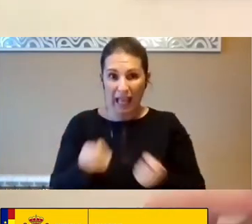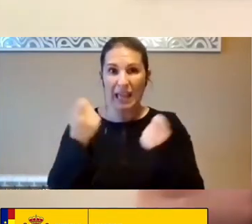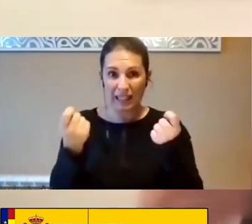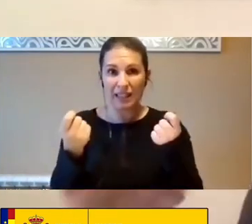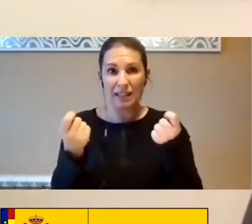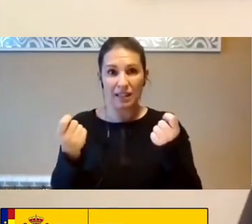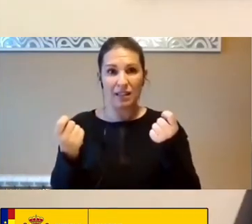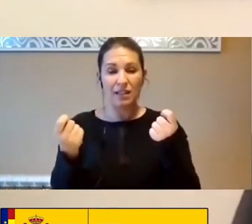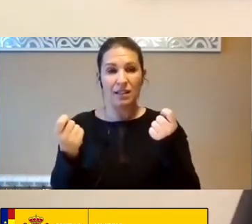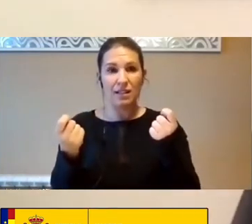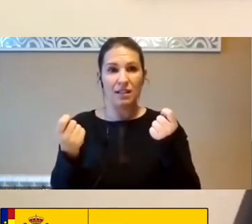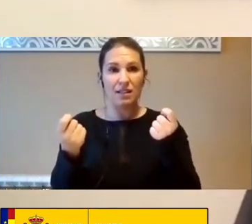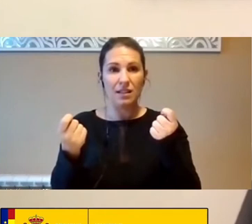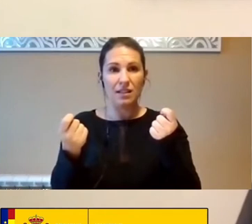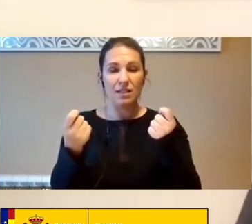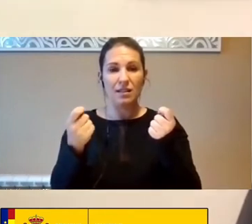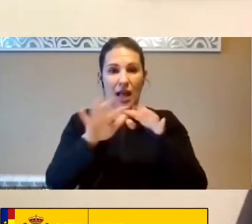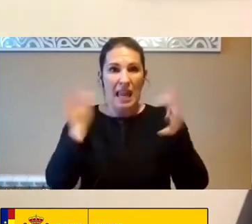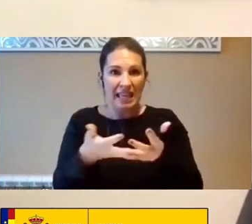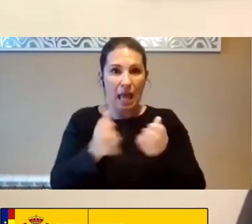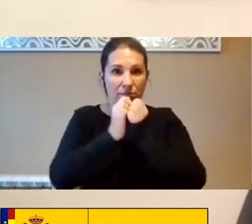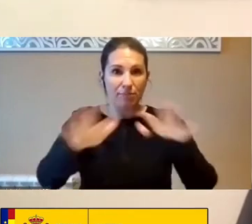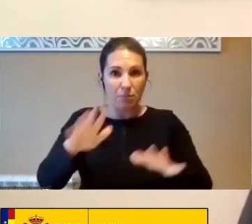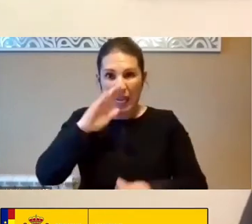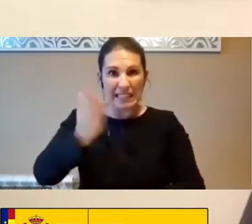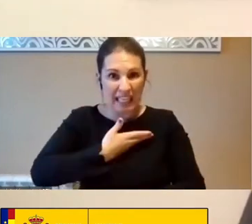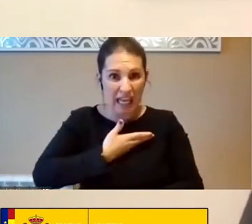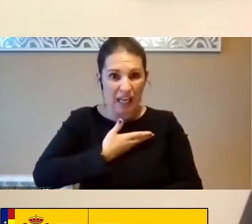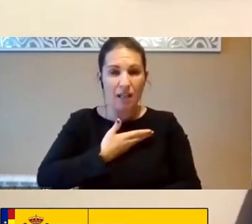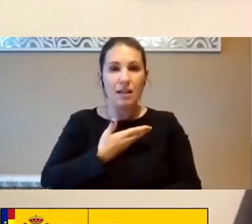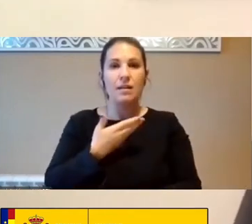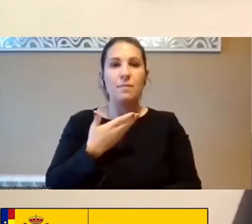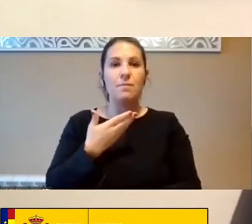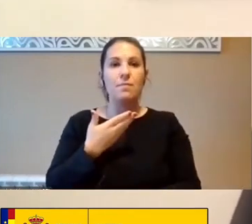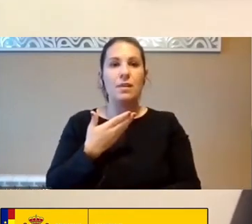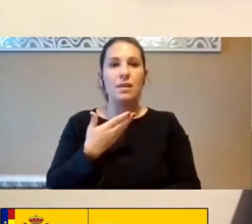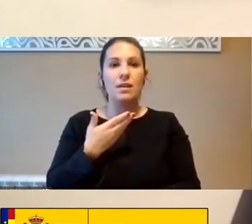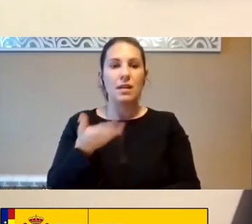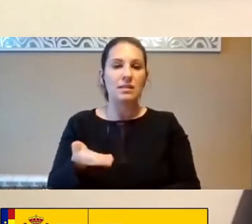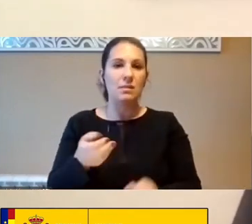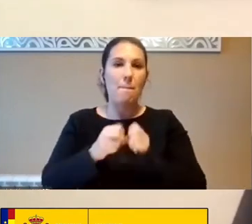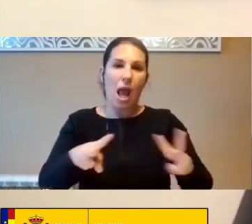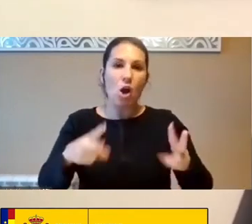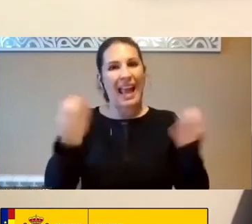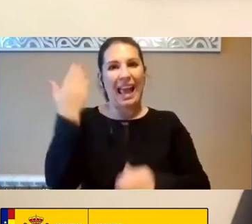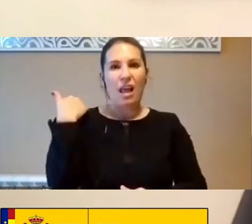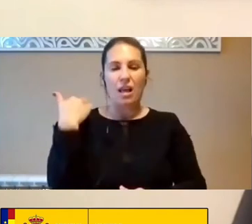Por Publicar En Línea Estamos En Estamos Peor Que En La Edad Media